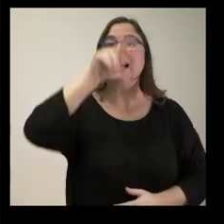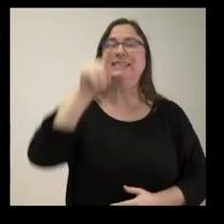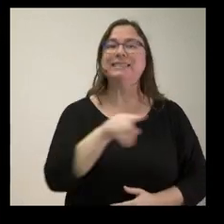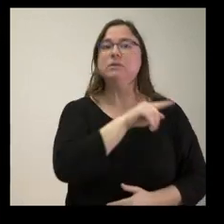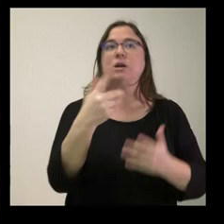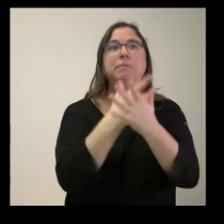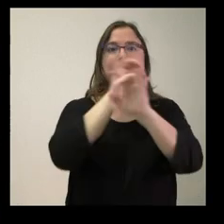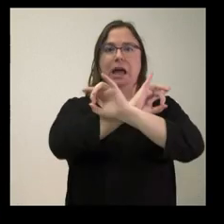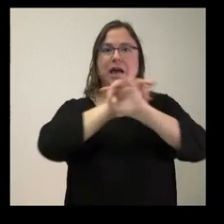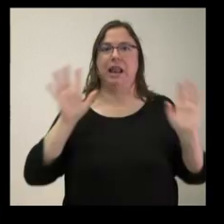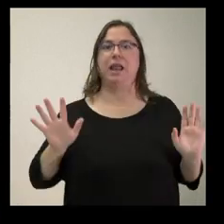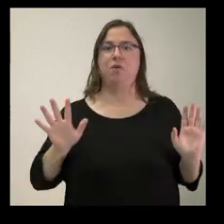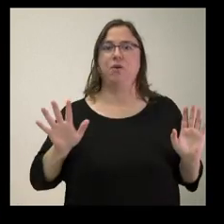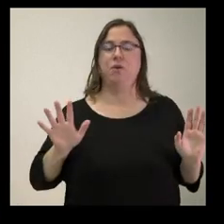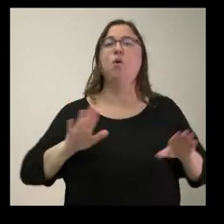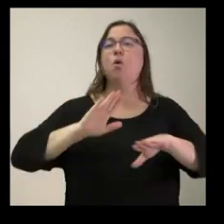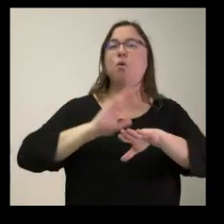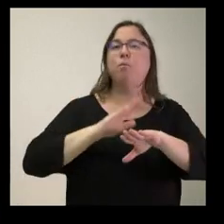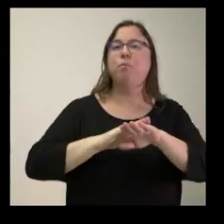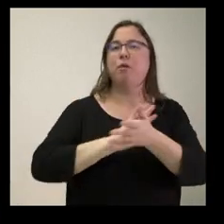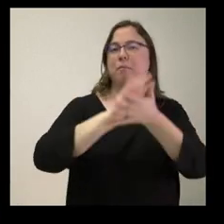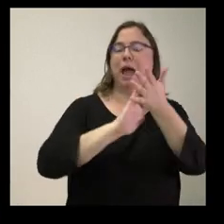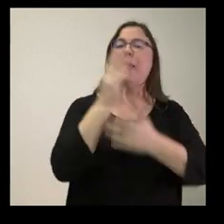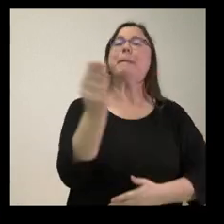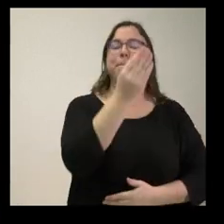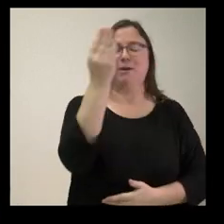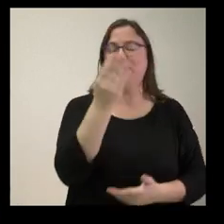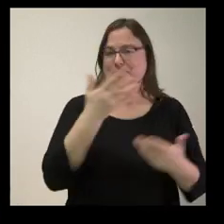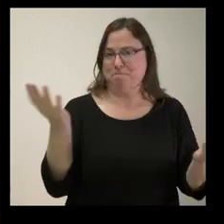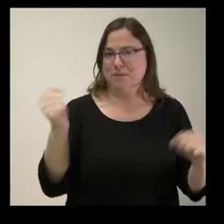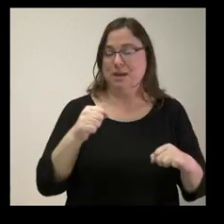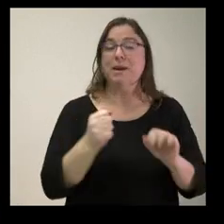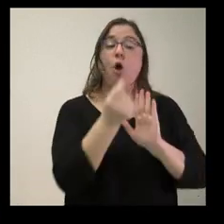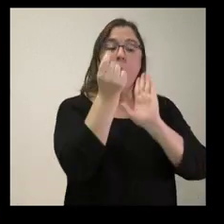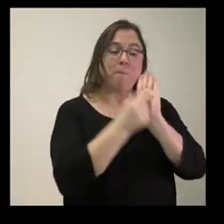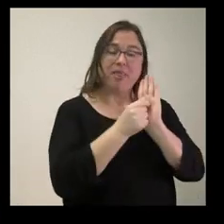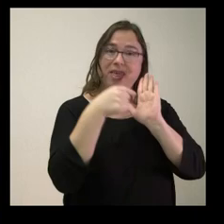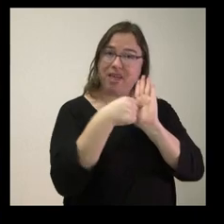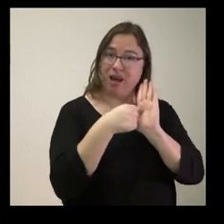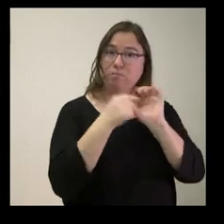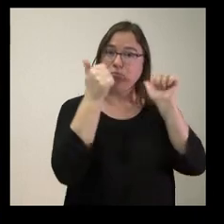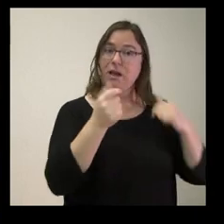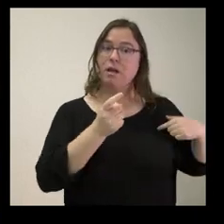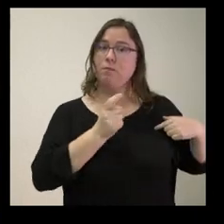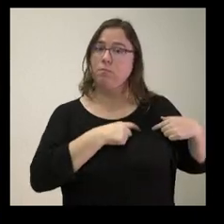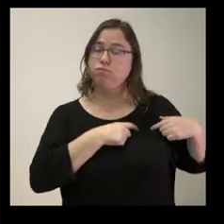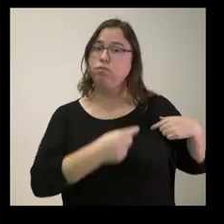eso, más allá de que nos hable de mejora, pero si esa medida en concreto va a entrar en vigor o no.